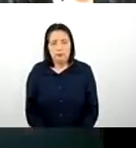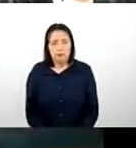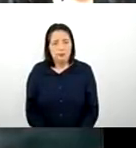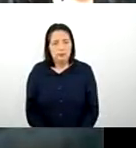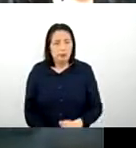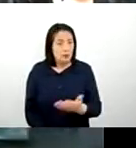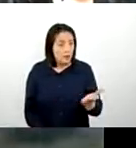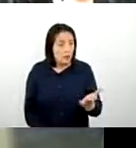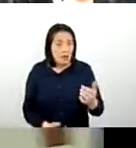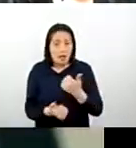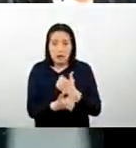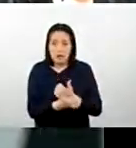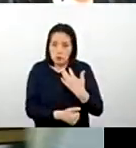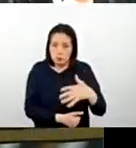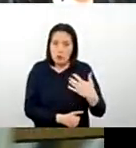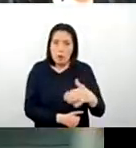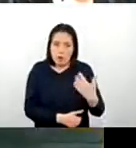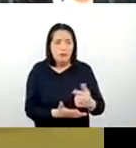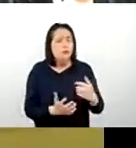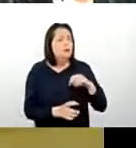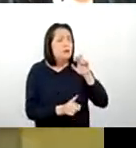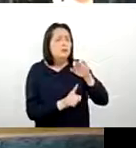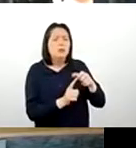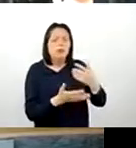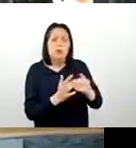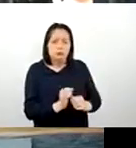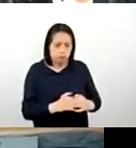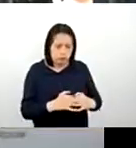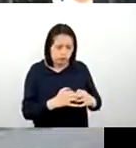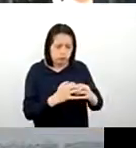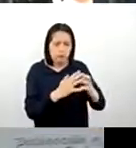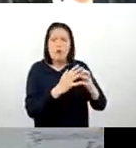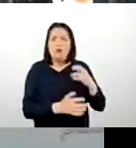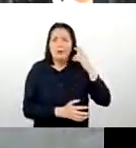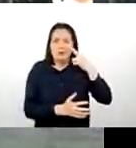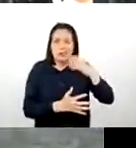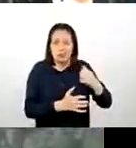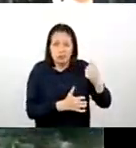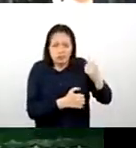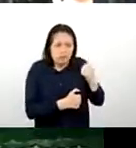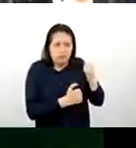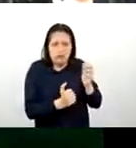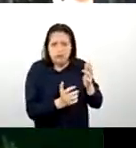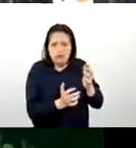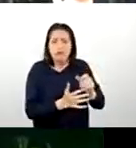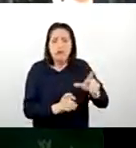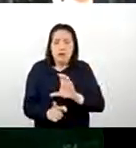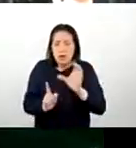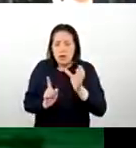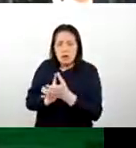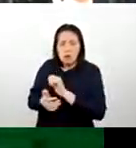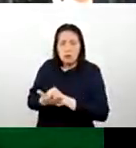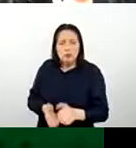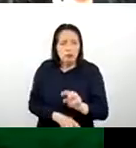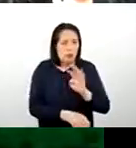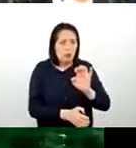Ayacucho fue testigo del florecimiento de una raza indómita de guerreros. La cultura agüario fue un imperio que